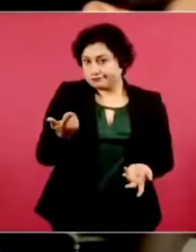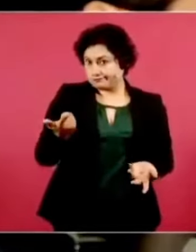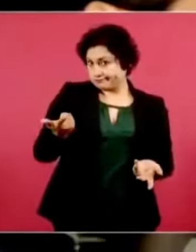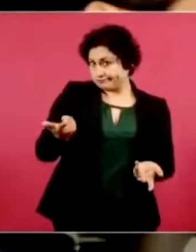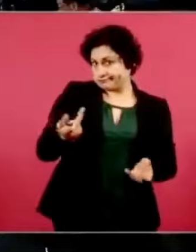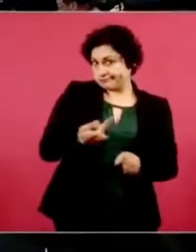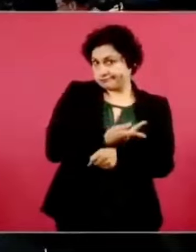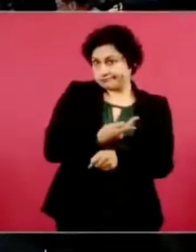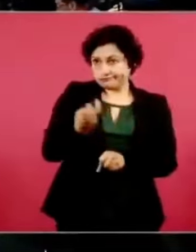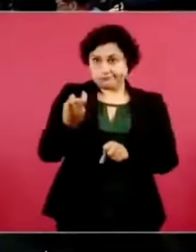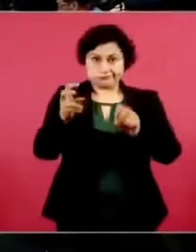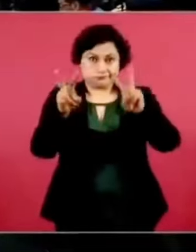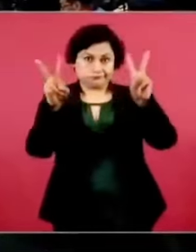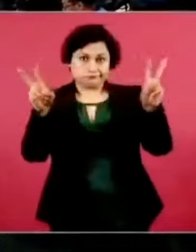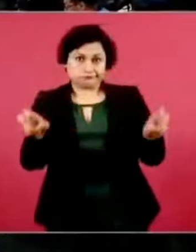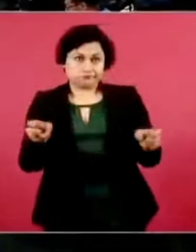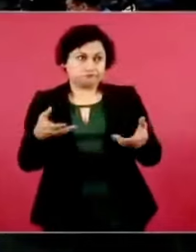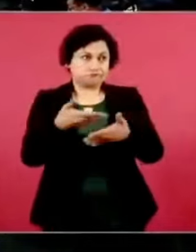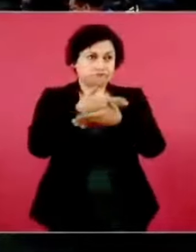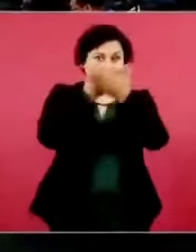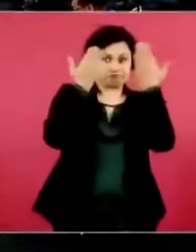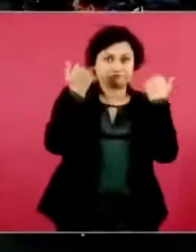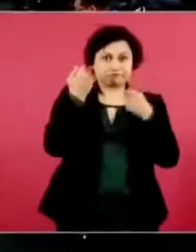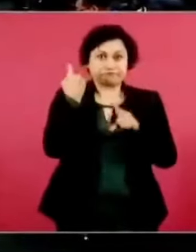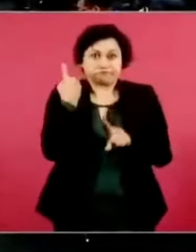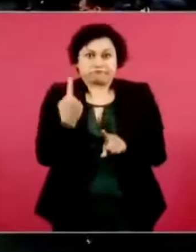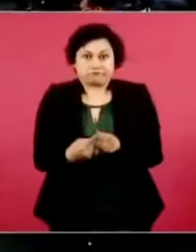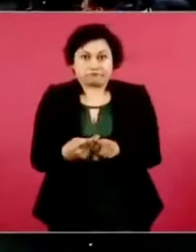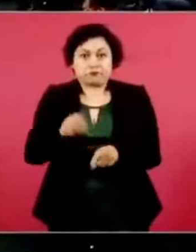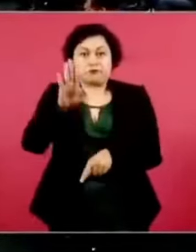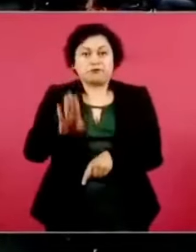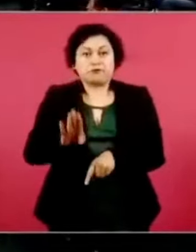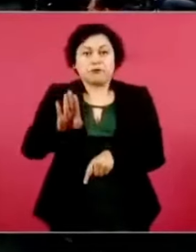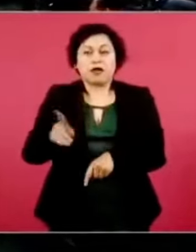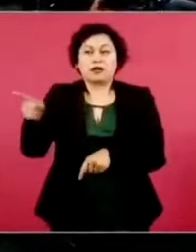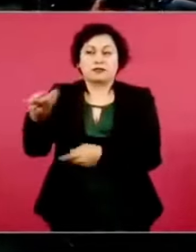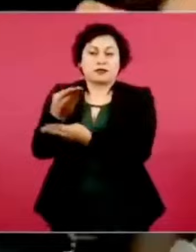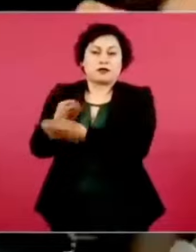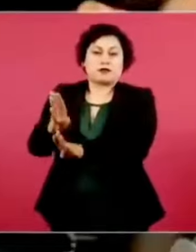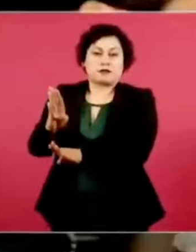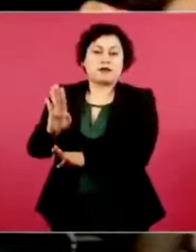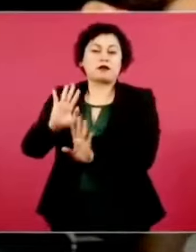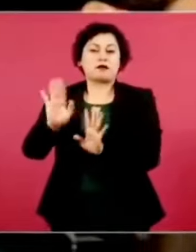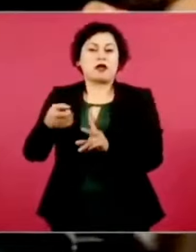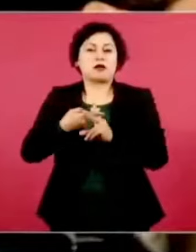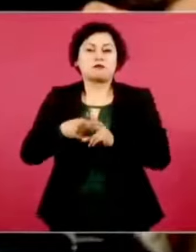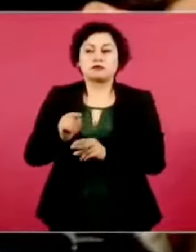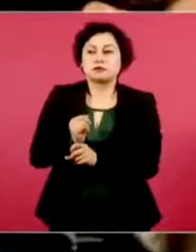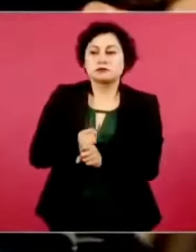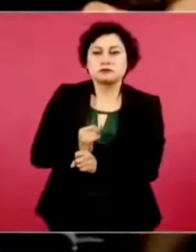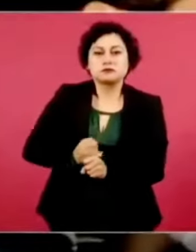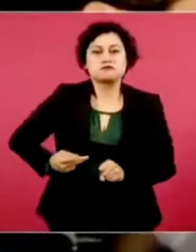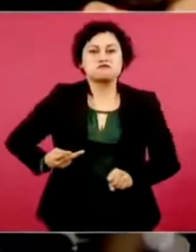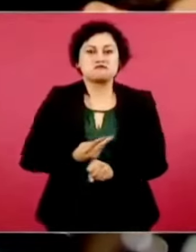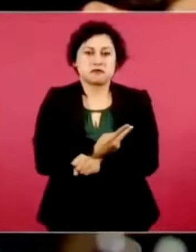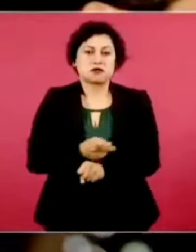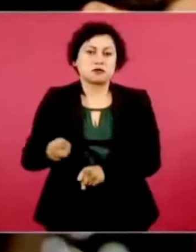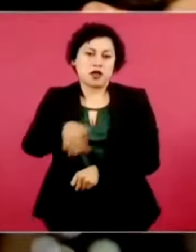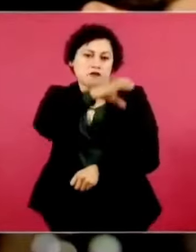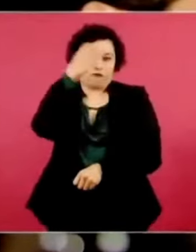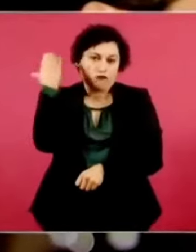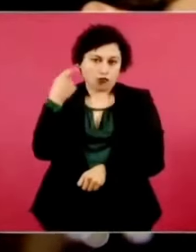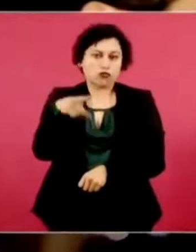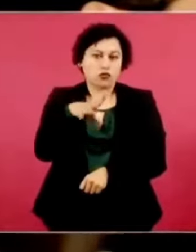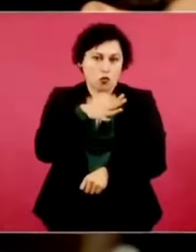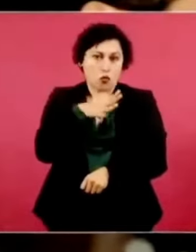en el aire, sin saber qué es lo que sucedió. Banorte parece que ya inició como una investigación para ver qué es lo que sucedió. Están las imágenes de que no hay la pista.